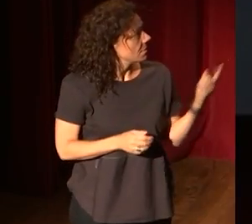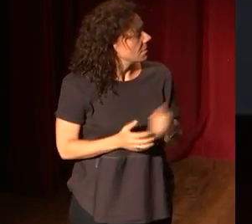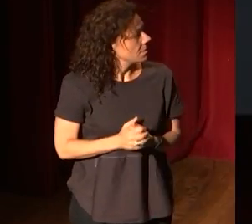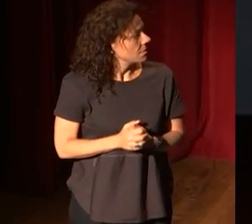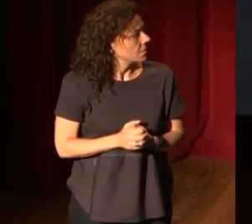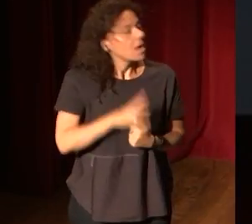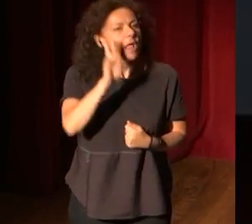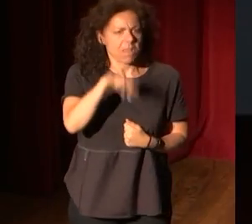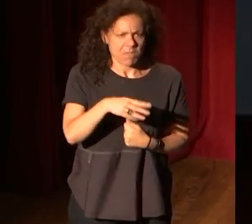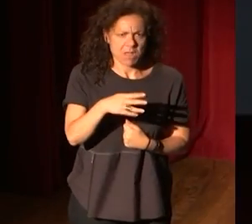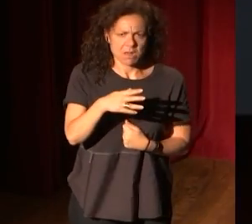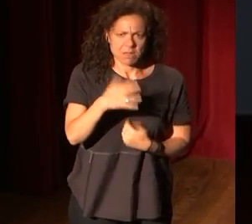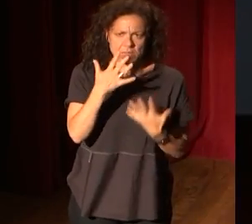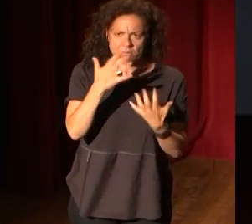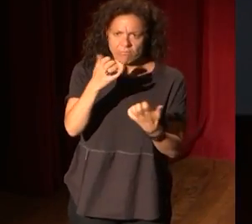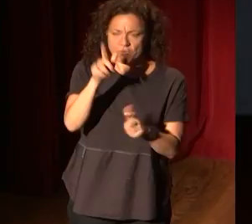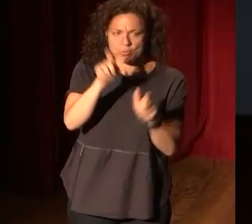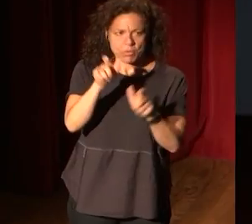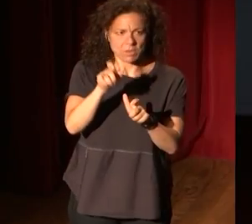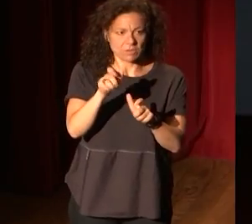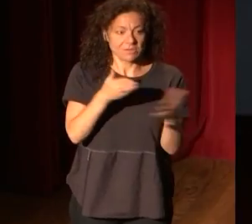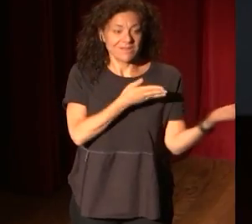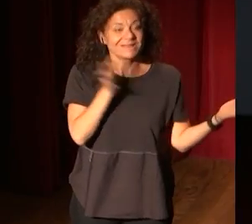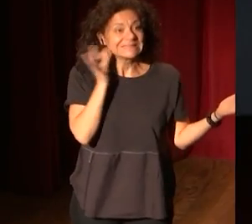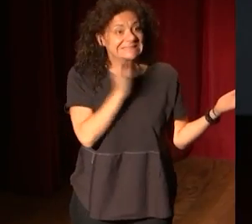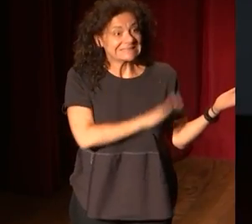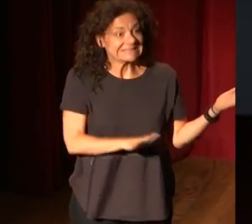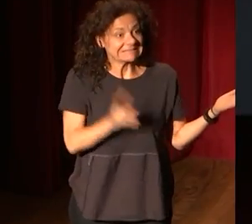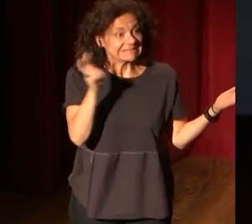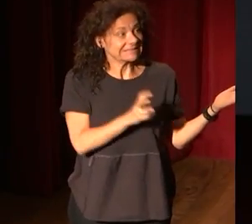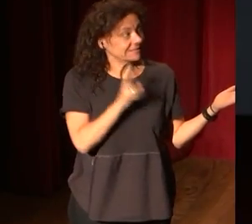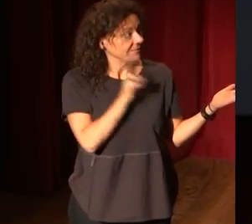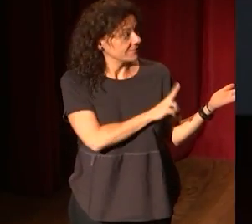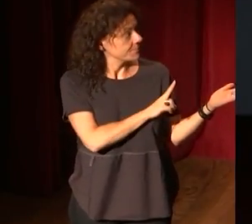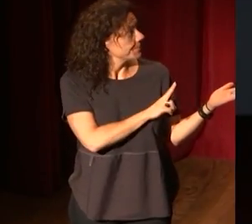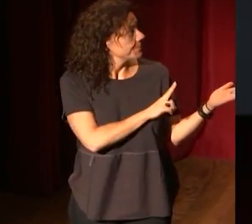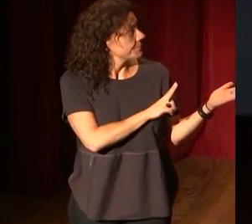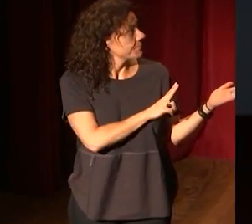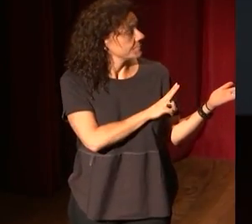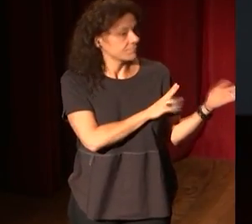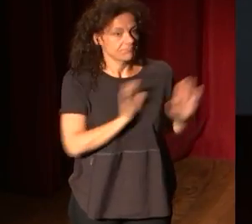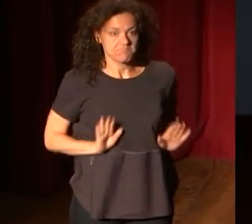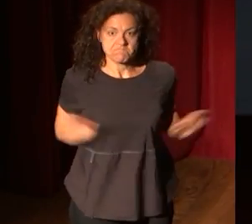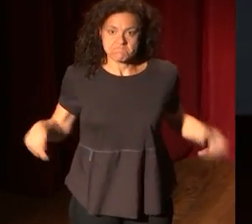también hay otros públicos, aquí estas chicas visitando, viendo las meninas.